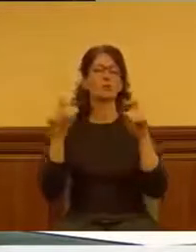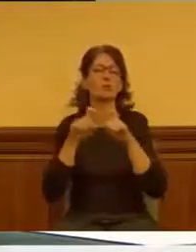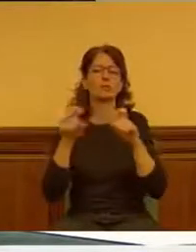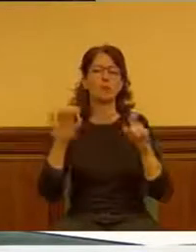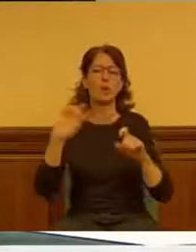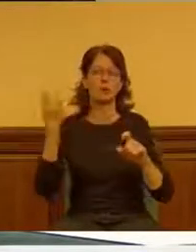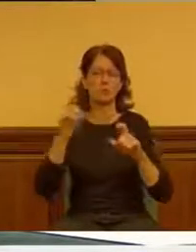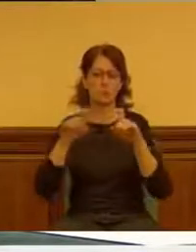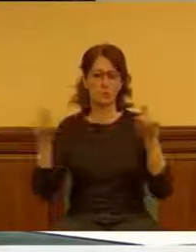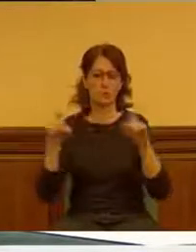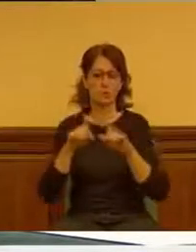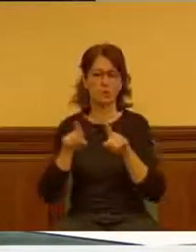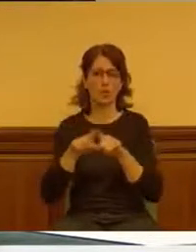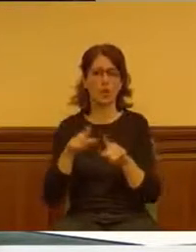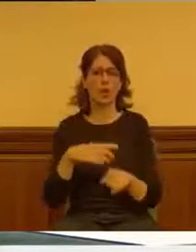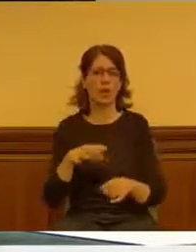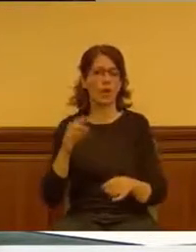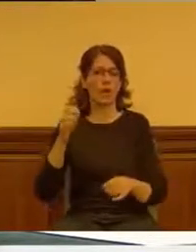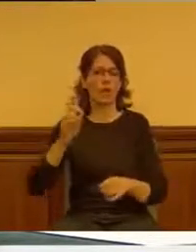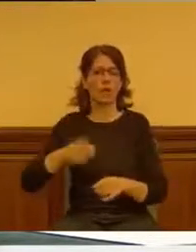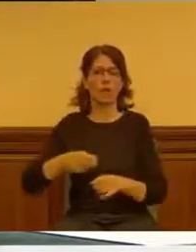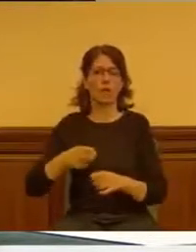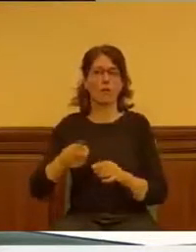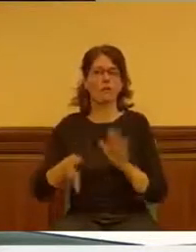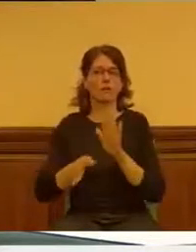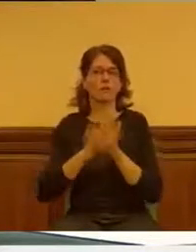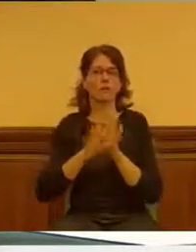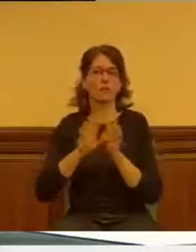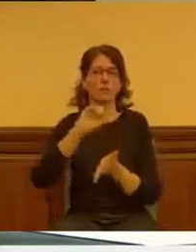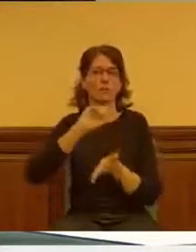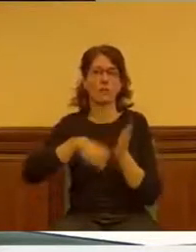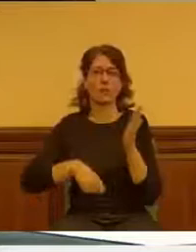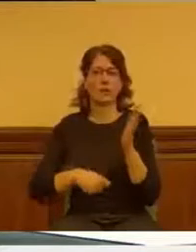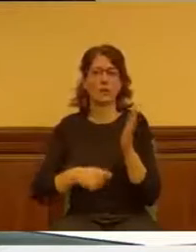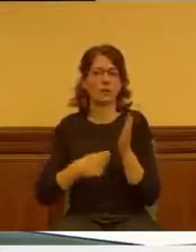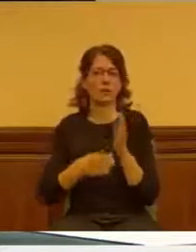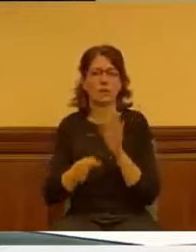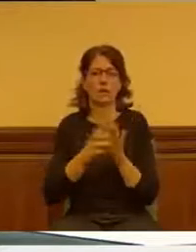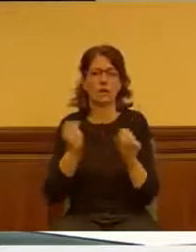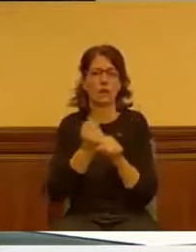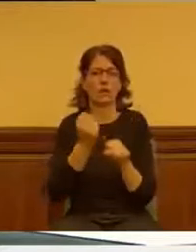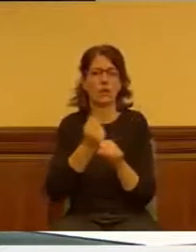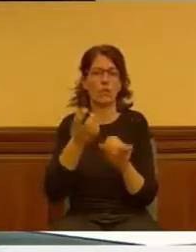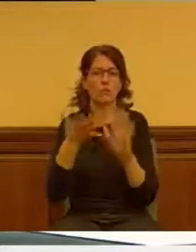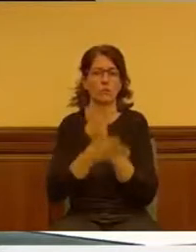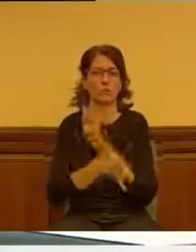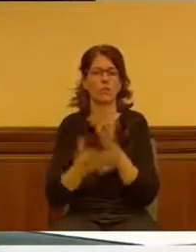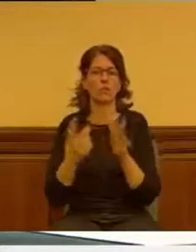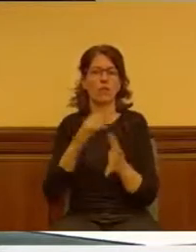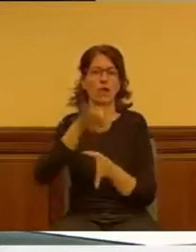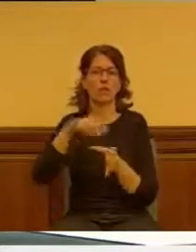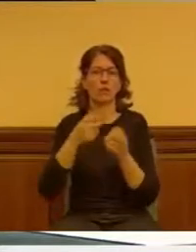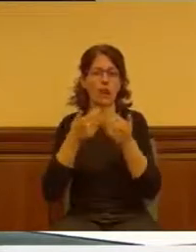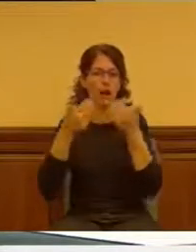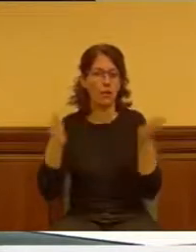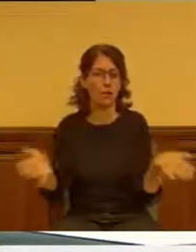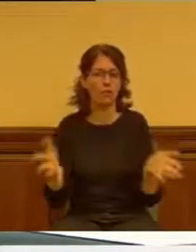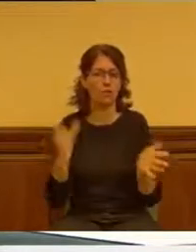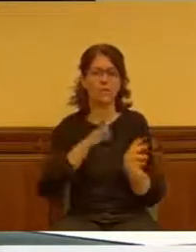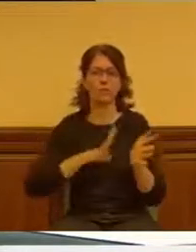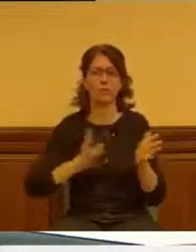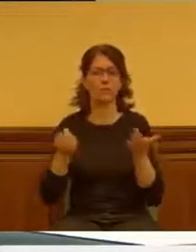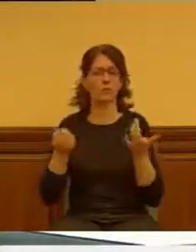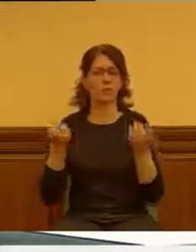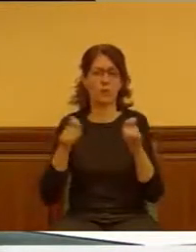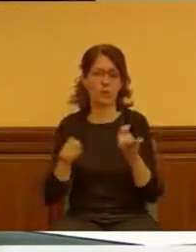otra vaya a decidir que la subroga, porque tiene que abrir la cafetería. No se va a abrir de momento. De todas